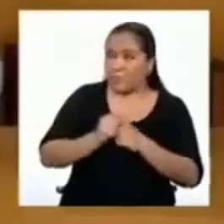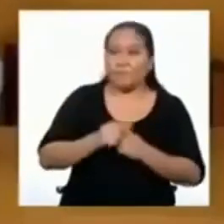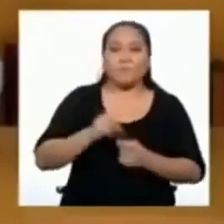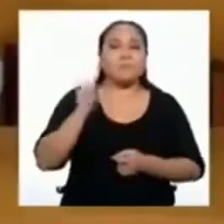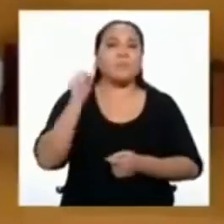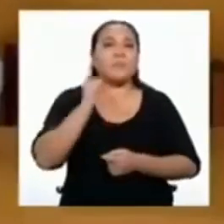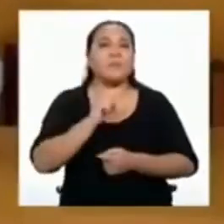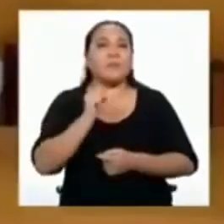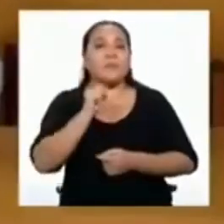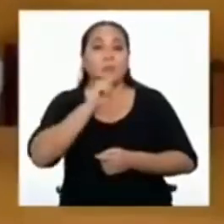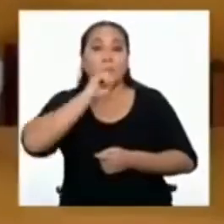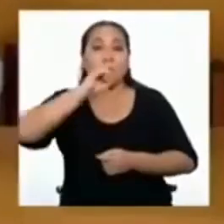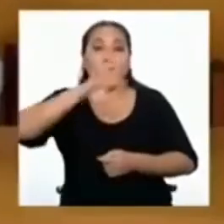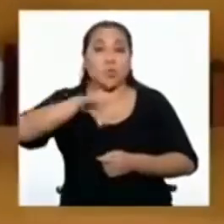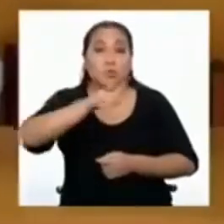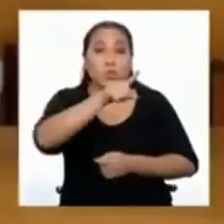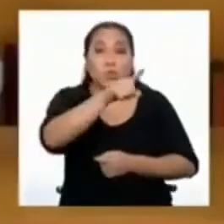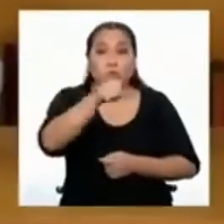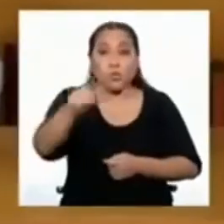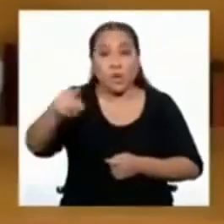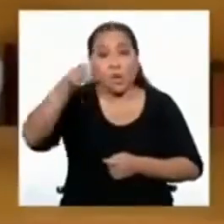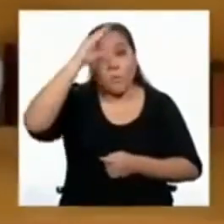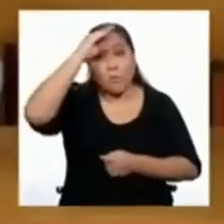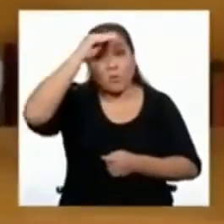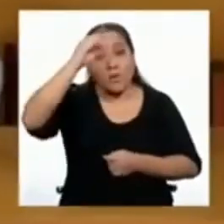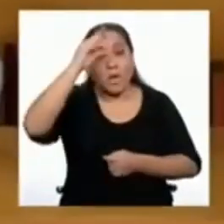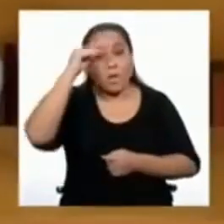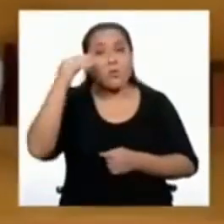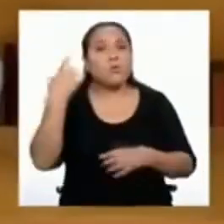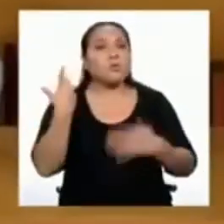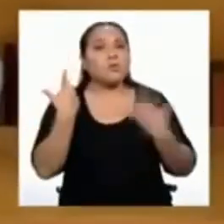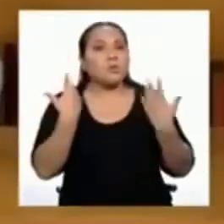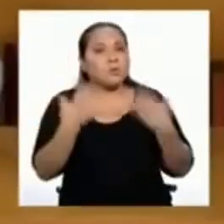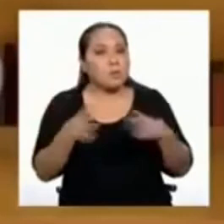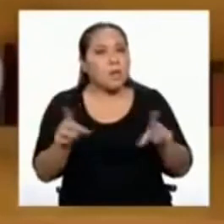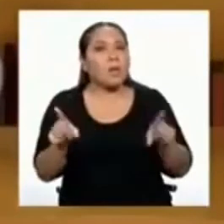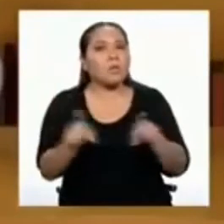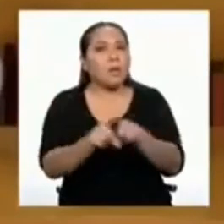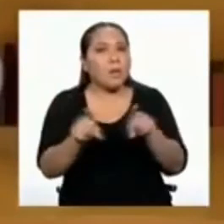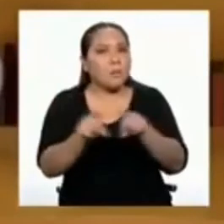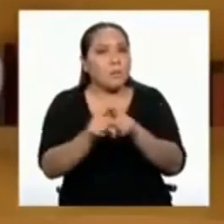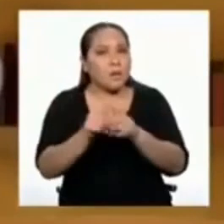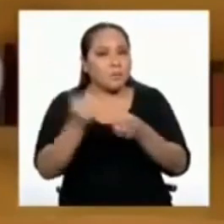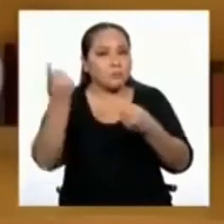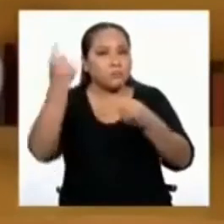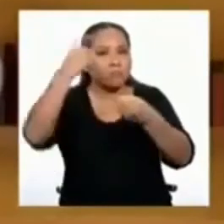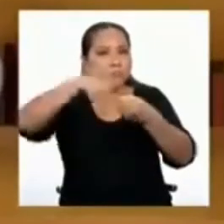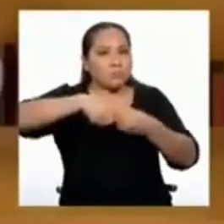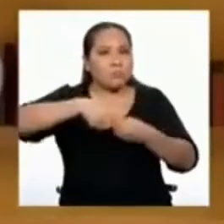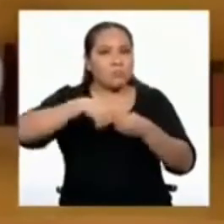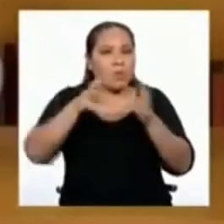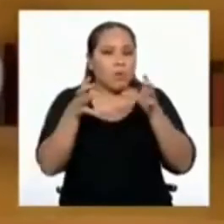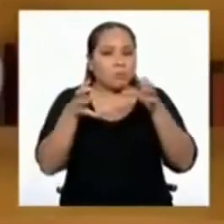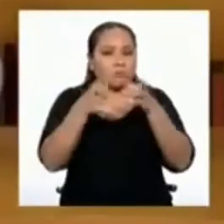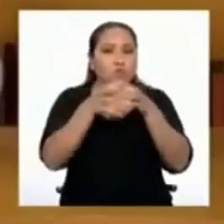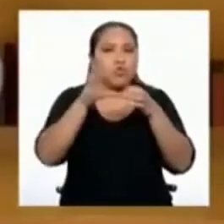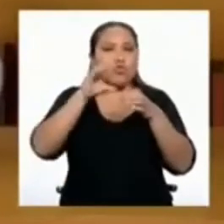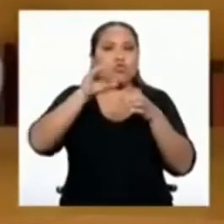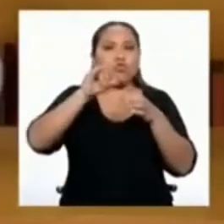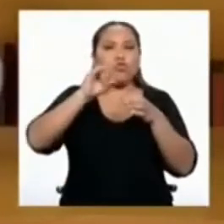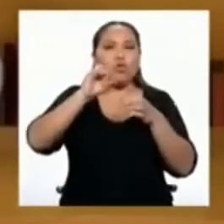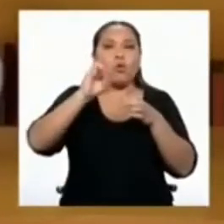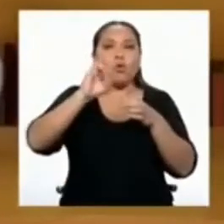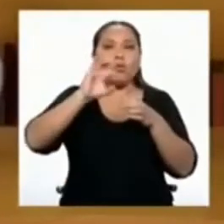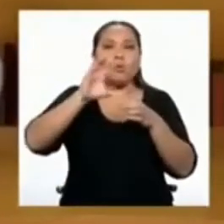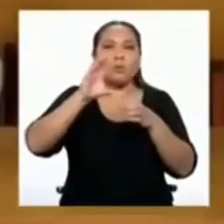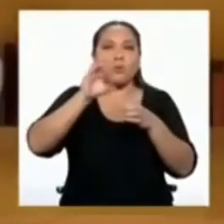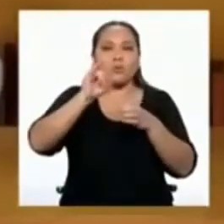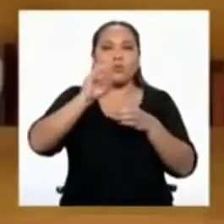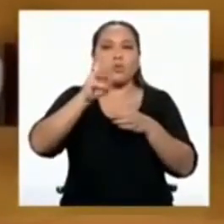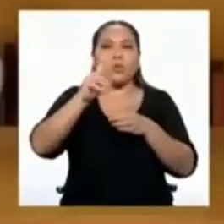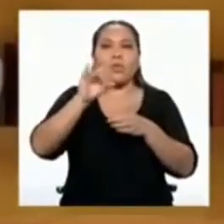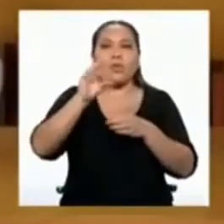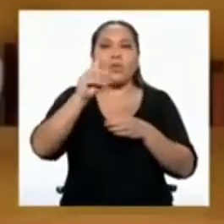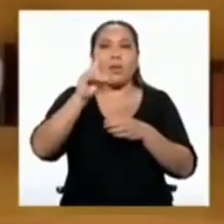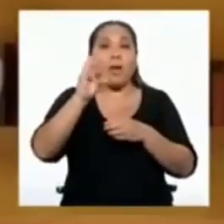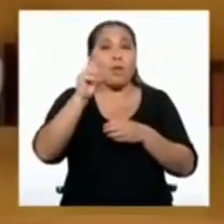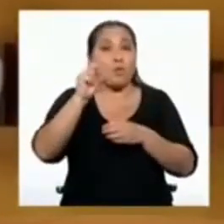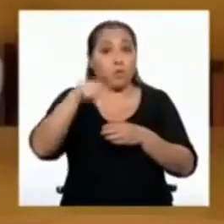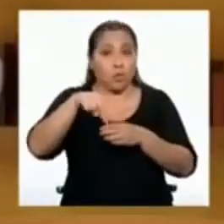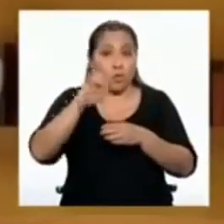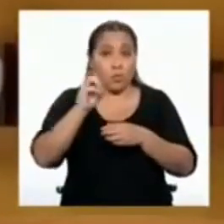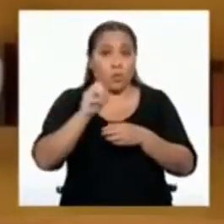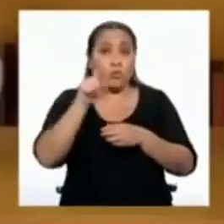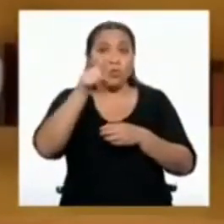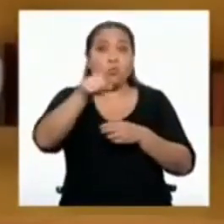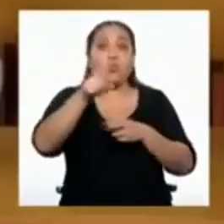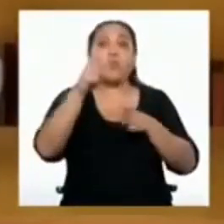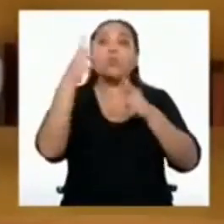mencionado que ustedes, chicos y chicas, también son ciudadanos y ciudadanas. Que queden claro, es por esto que tienen